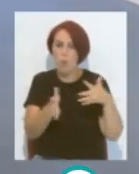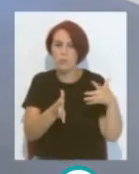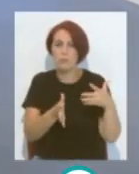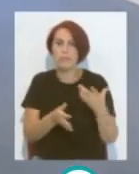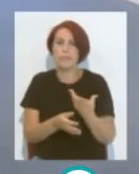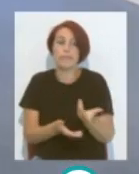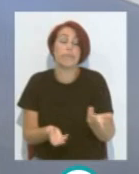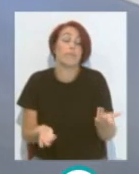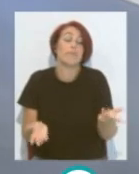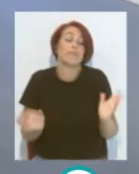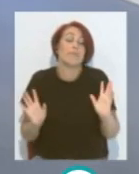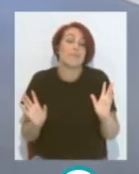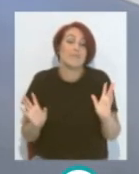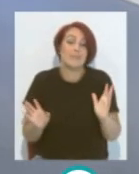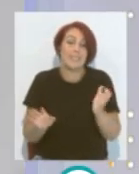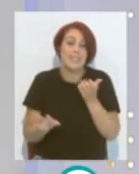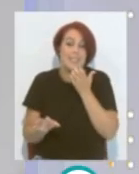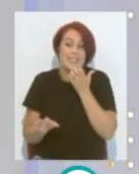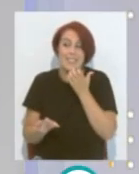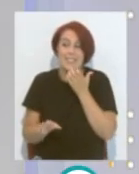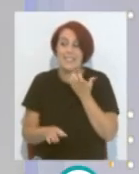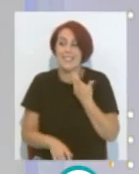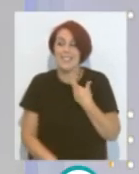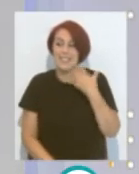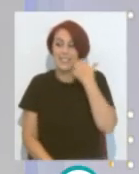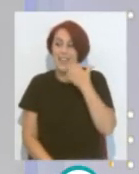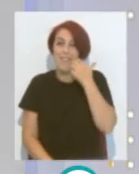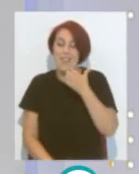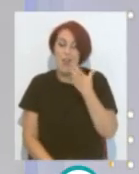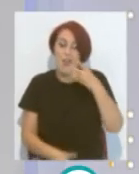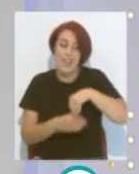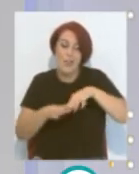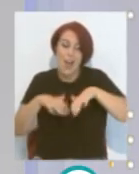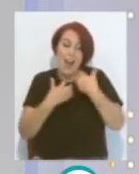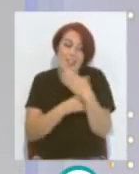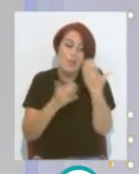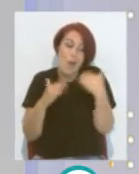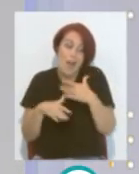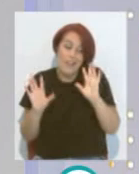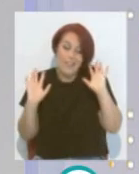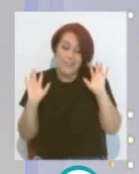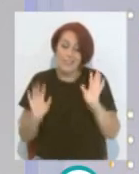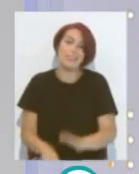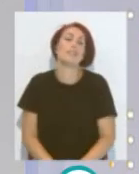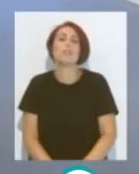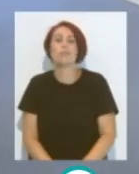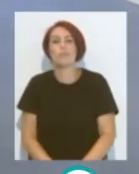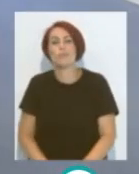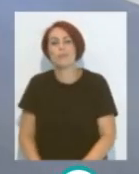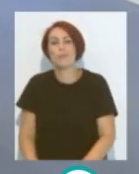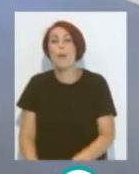Igual Mientras que no pegue El sábado En el estadio Digo el equipo también Parece que va a ser